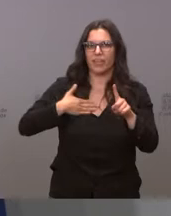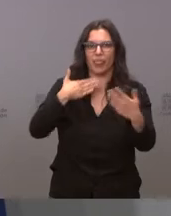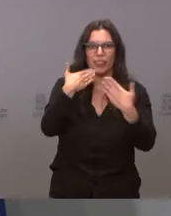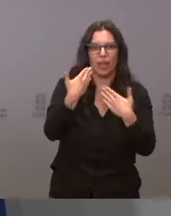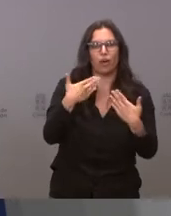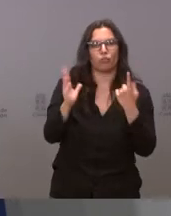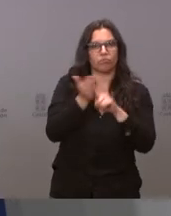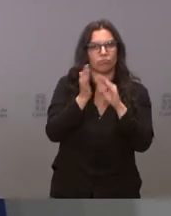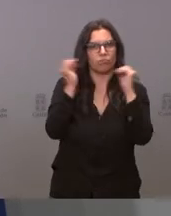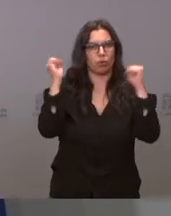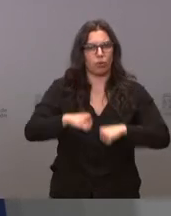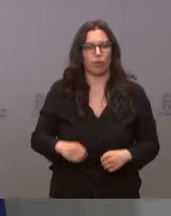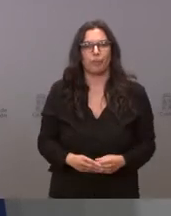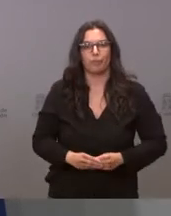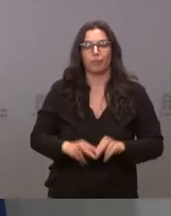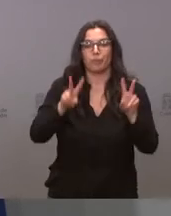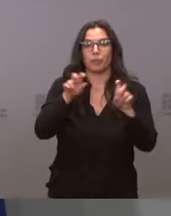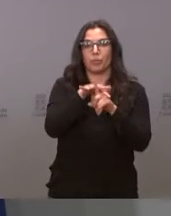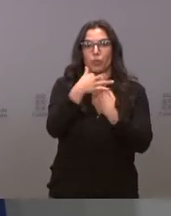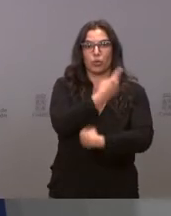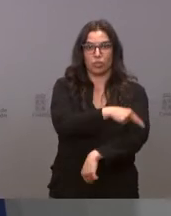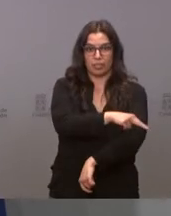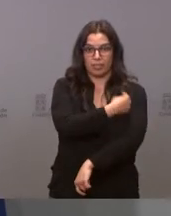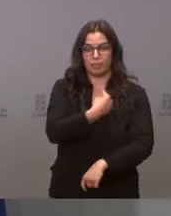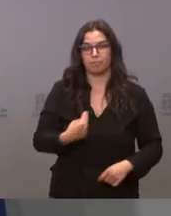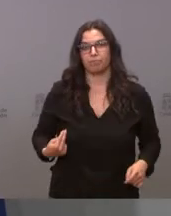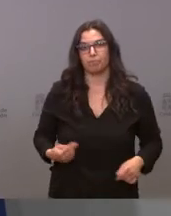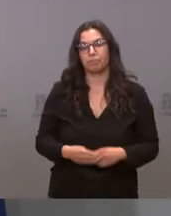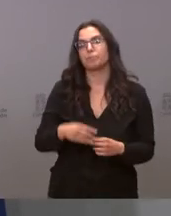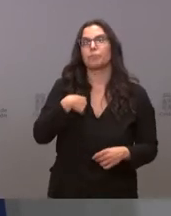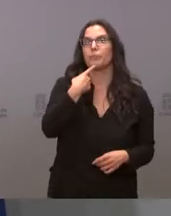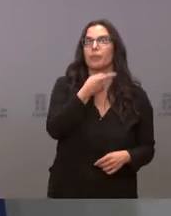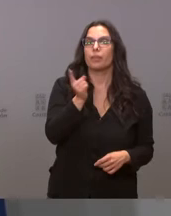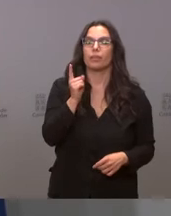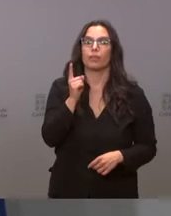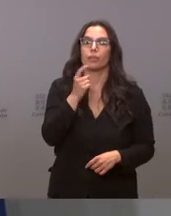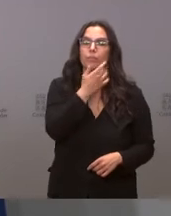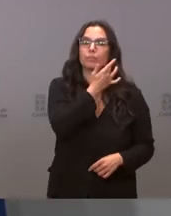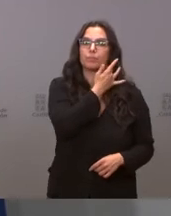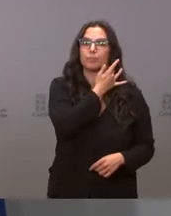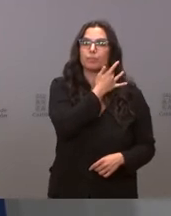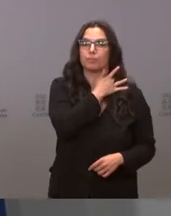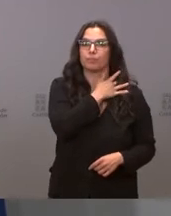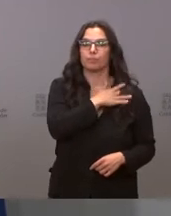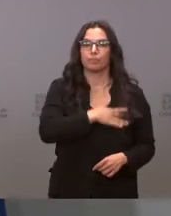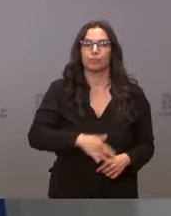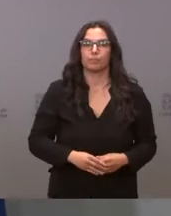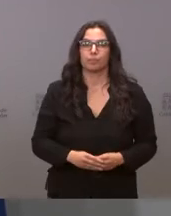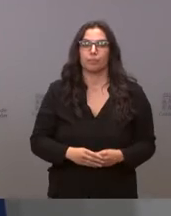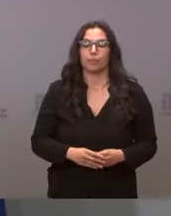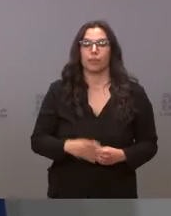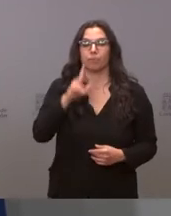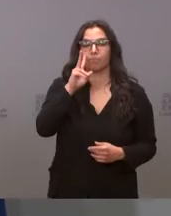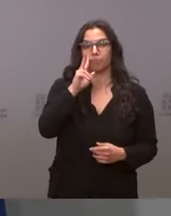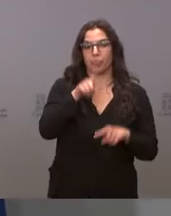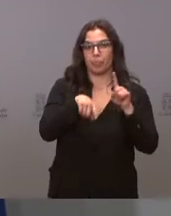acuerdo. Sobre la situación sanitaria decirles que vamos a valorar la evolución